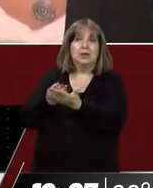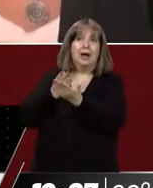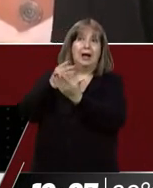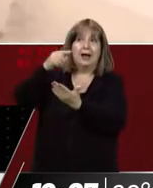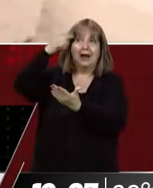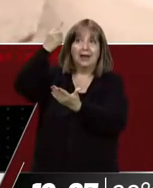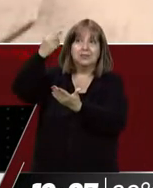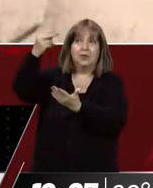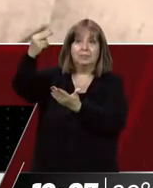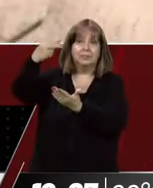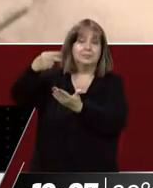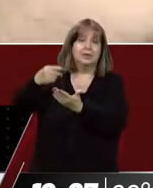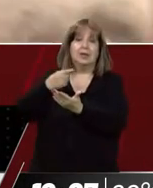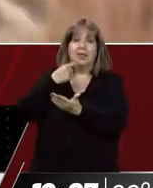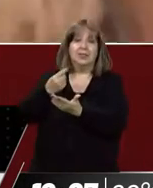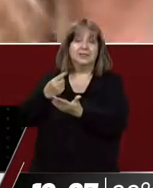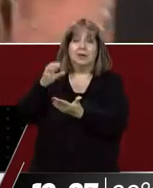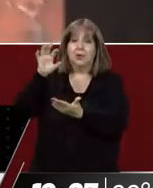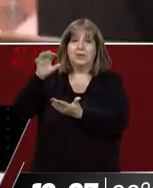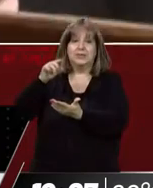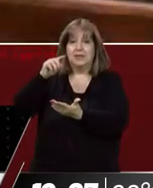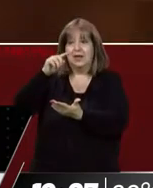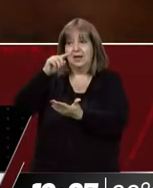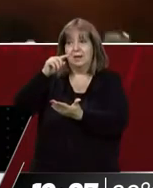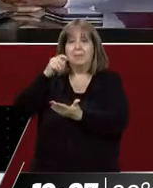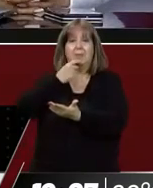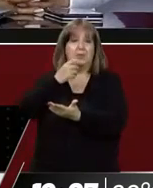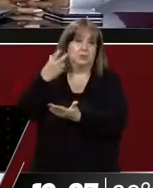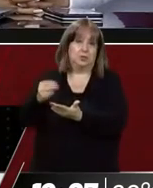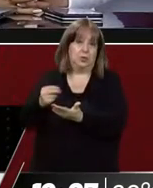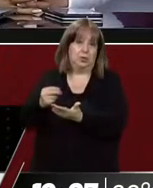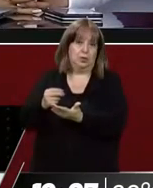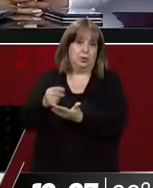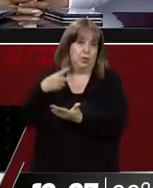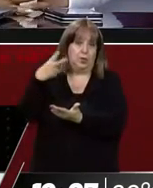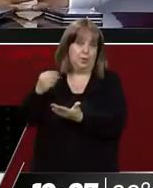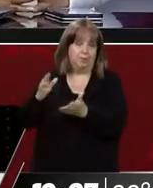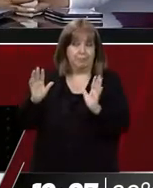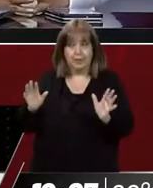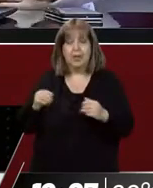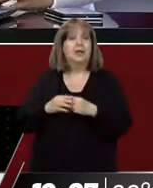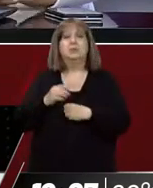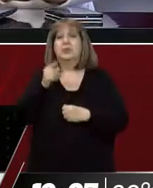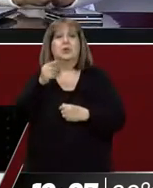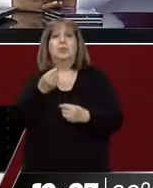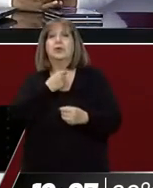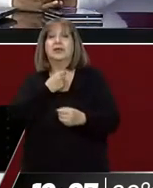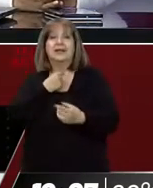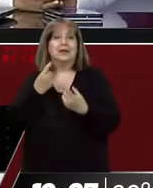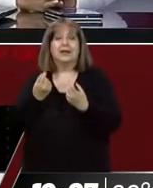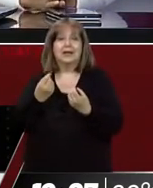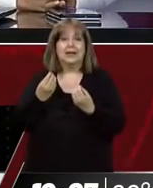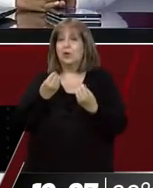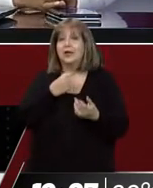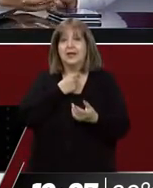a criterio de la Suprema Corte de Justicia de la provincia. Claro. Lo que están pretendiendo es que los dos acusados no vayan a